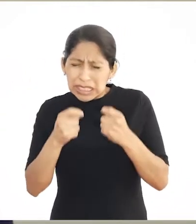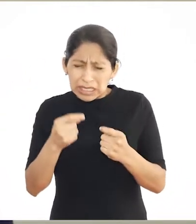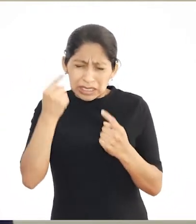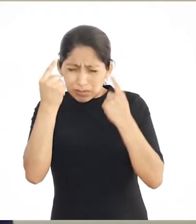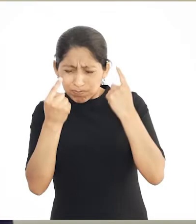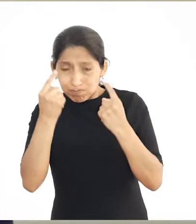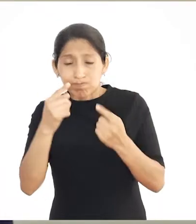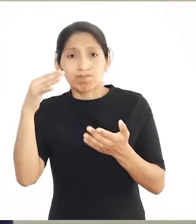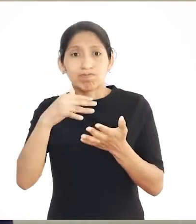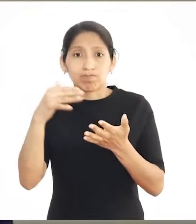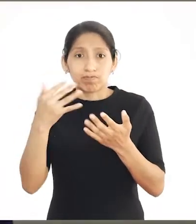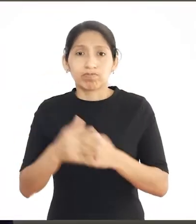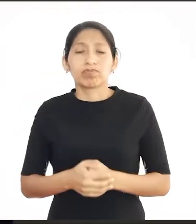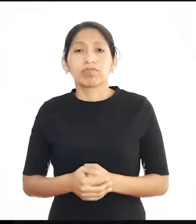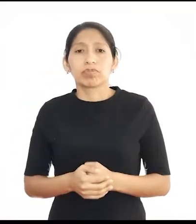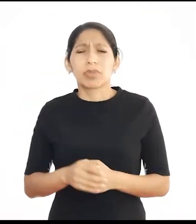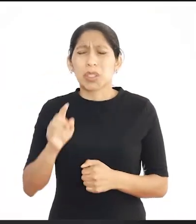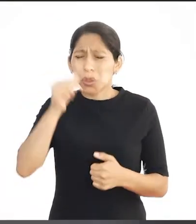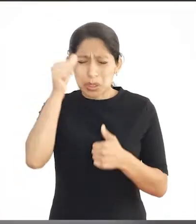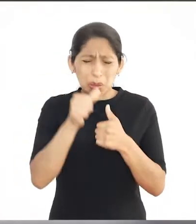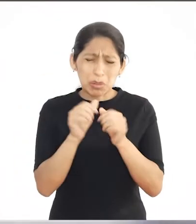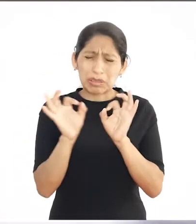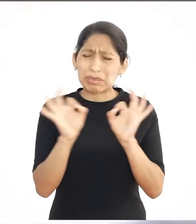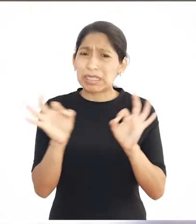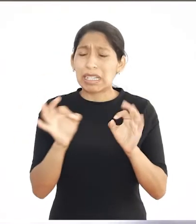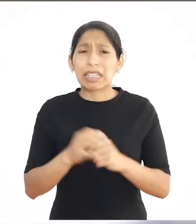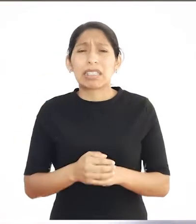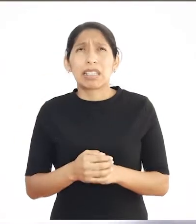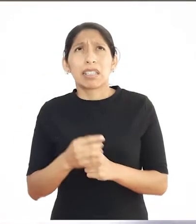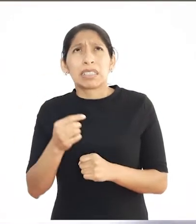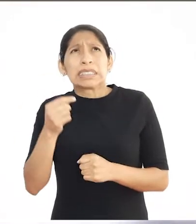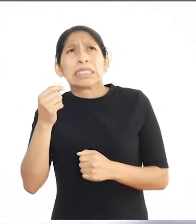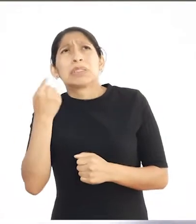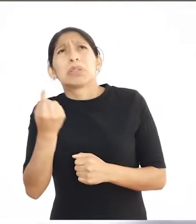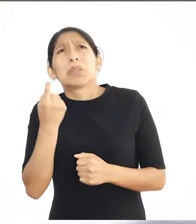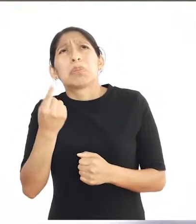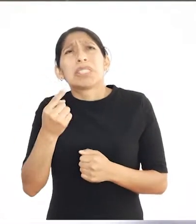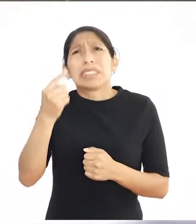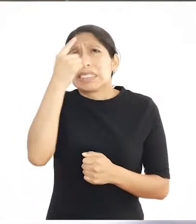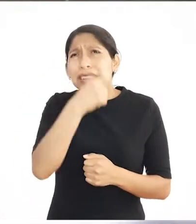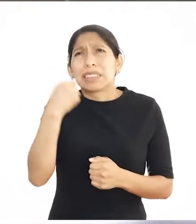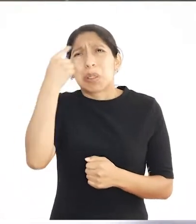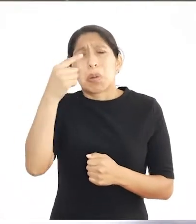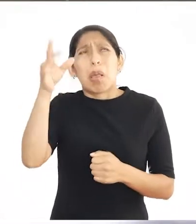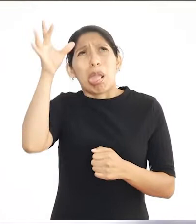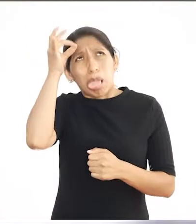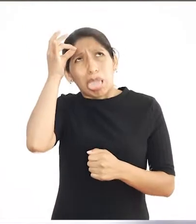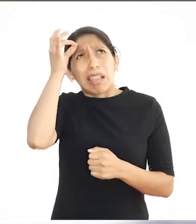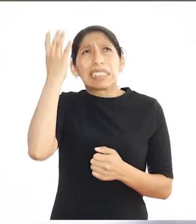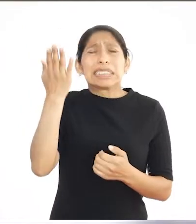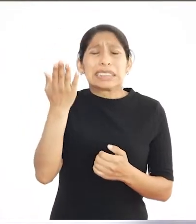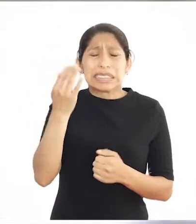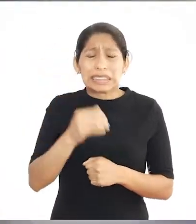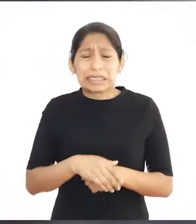concentrarse y prepararse. No me acuerdo nada. Solo de la cara de ese señor.